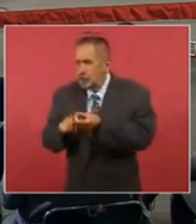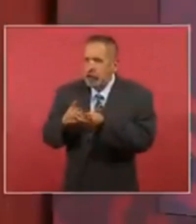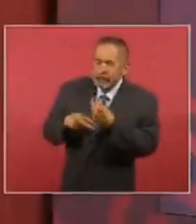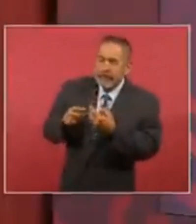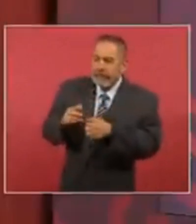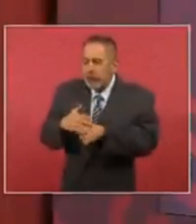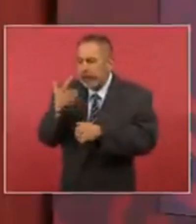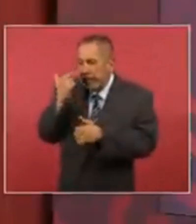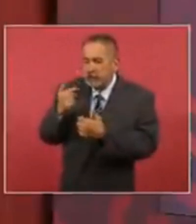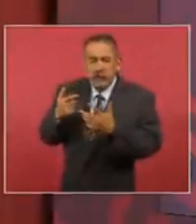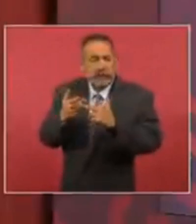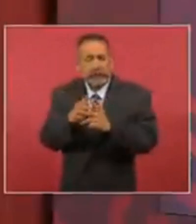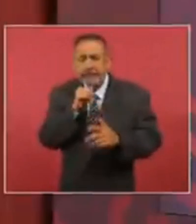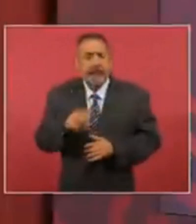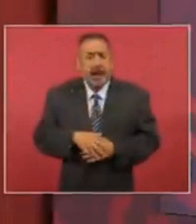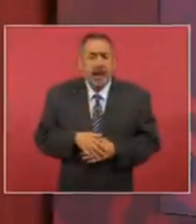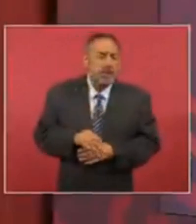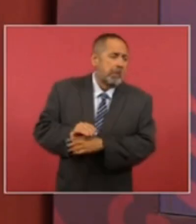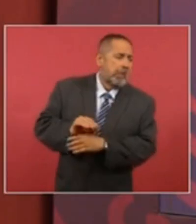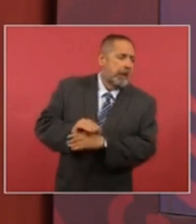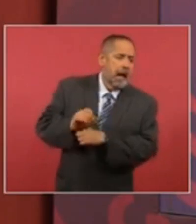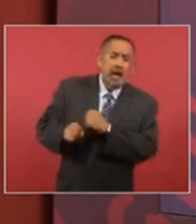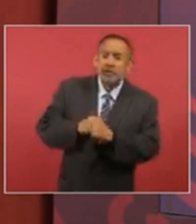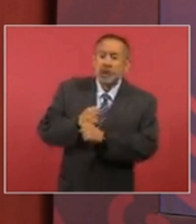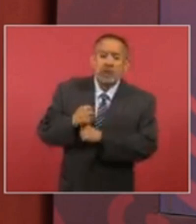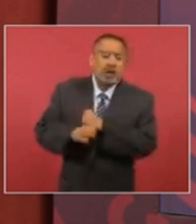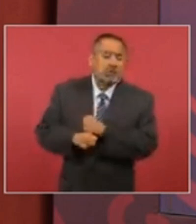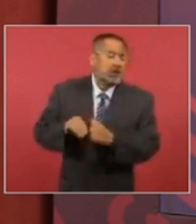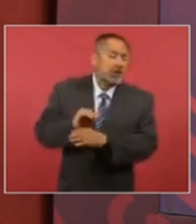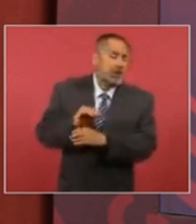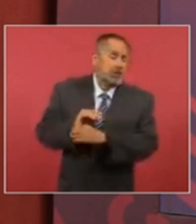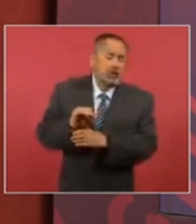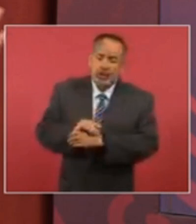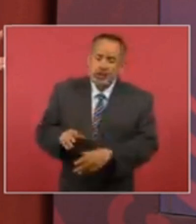llevaban años sin atender las causas bueno